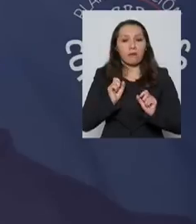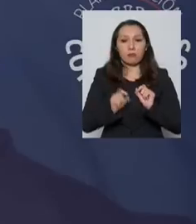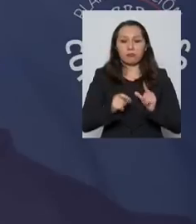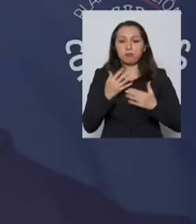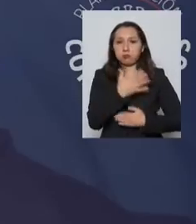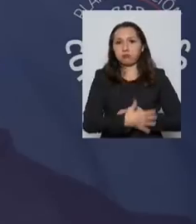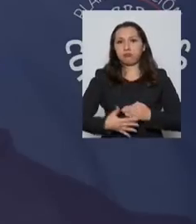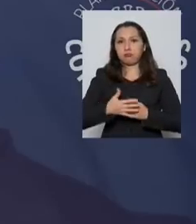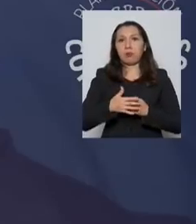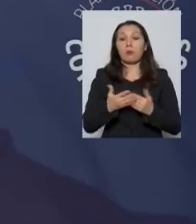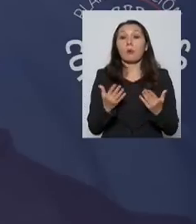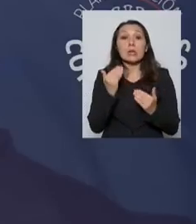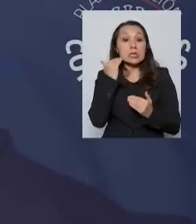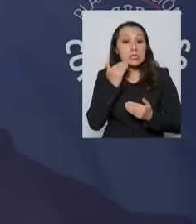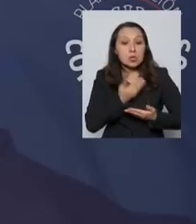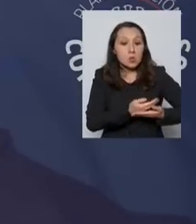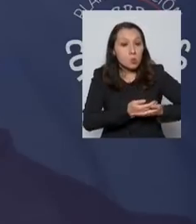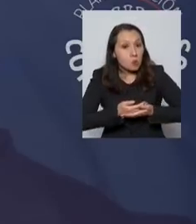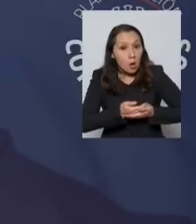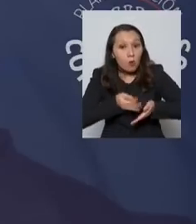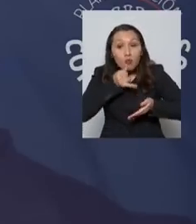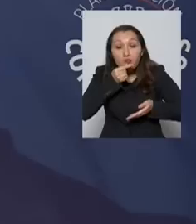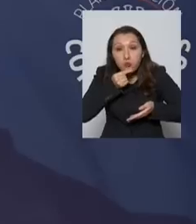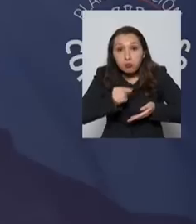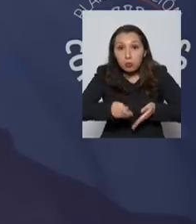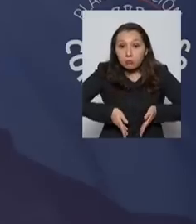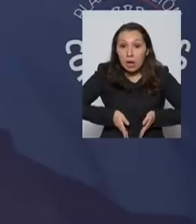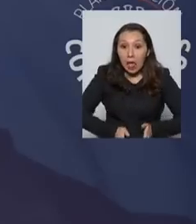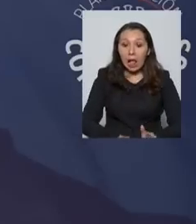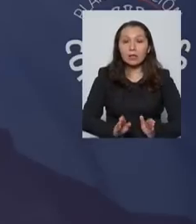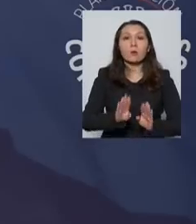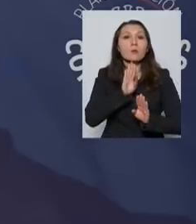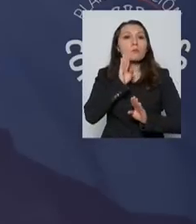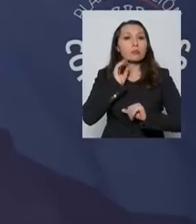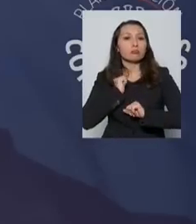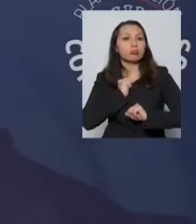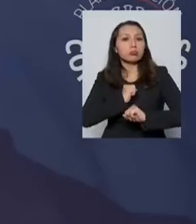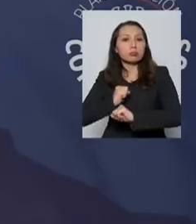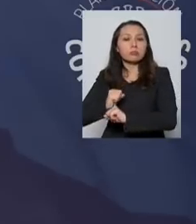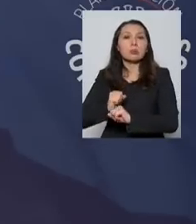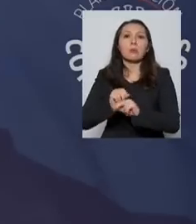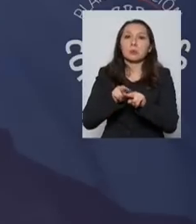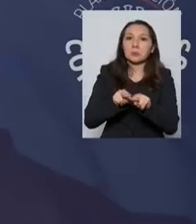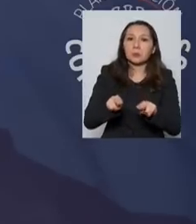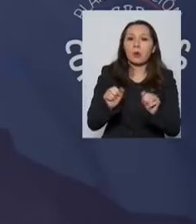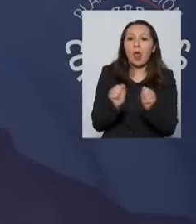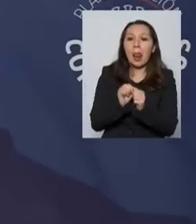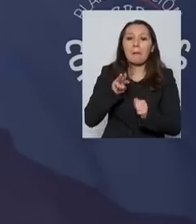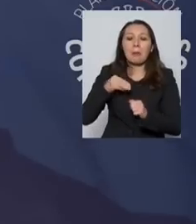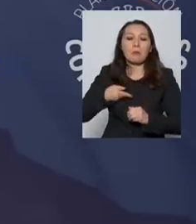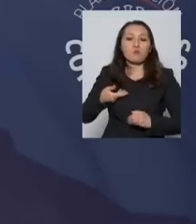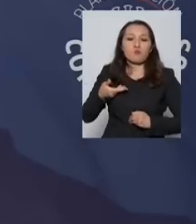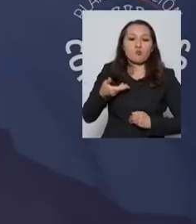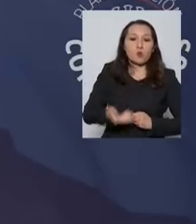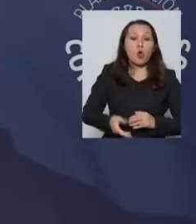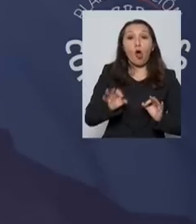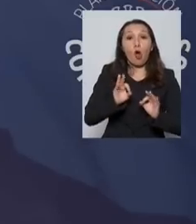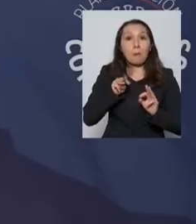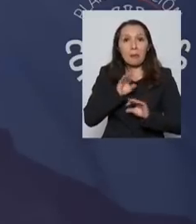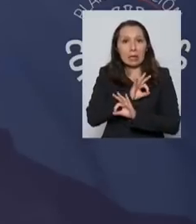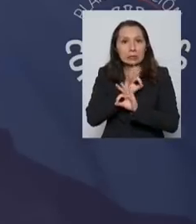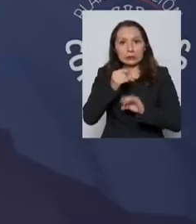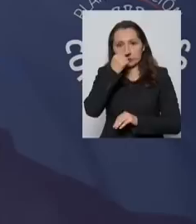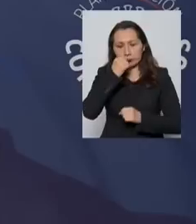y que el niño o niña que va a nacer quede protegido pasivamente por la madre o que la madre no se enferme de